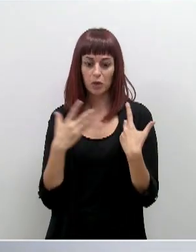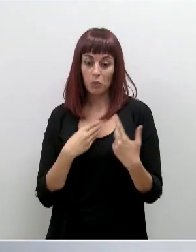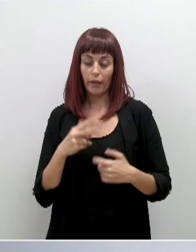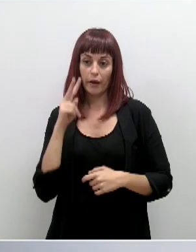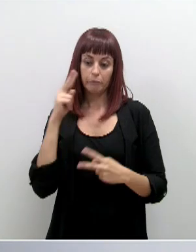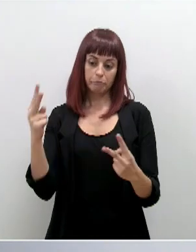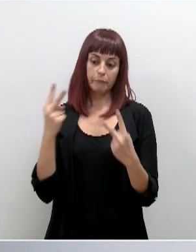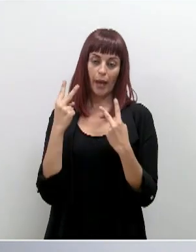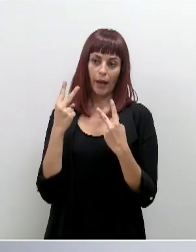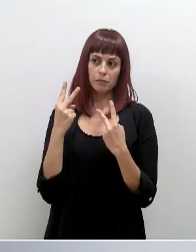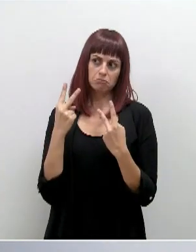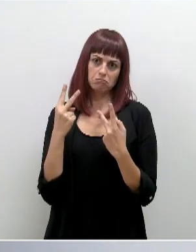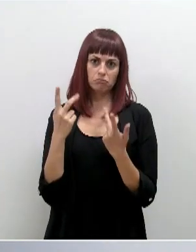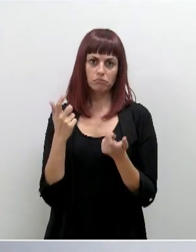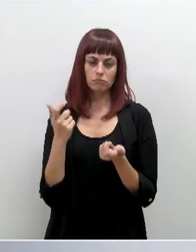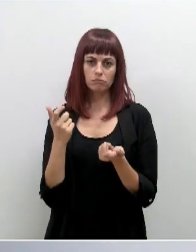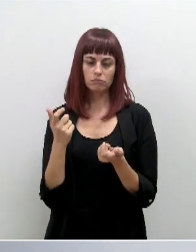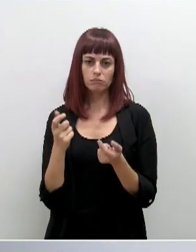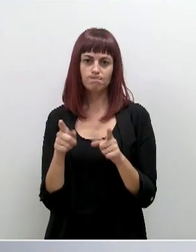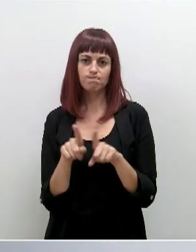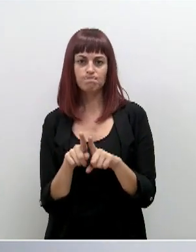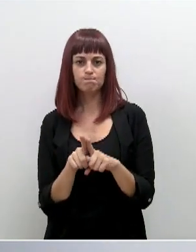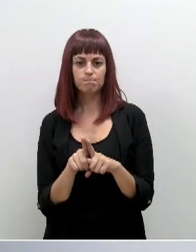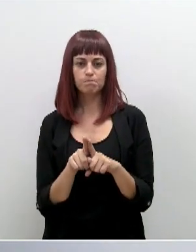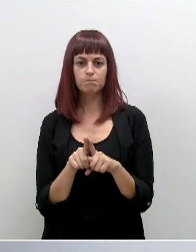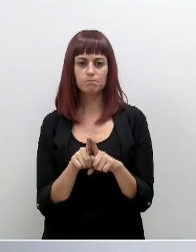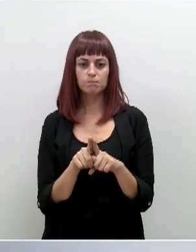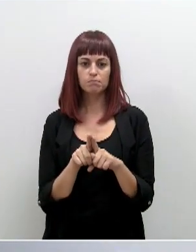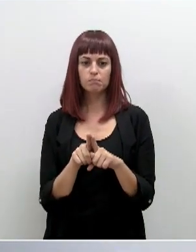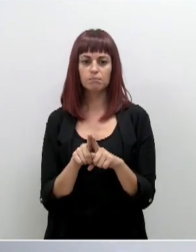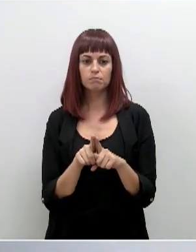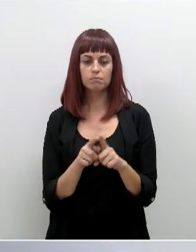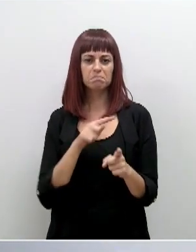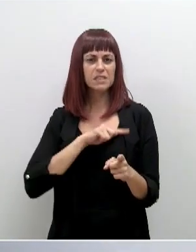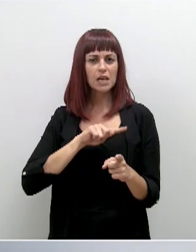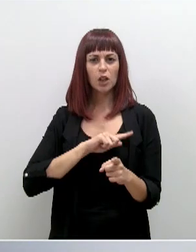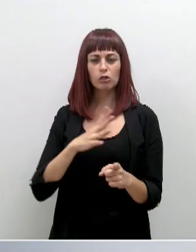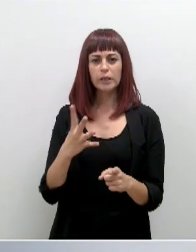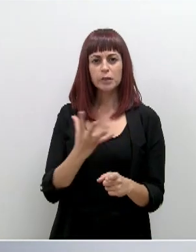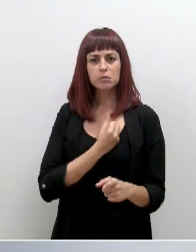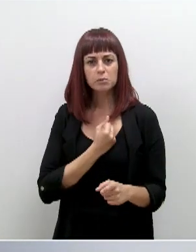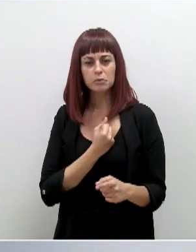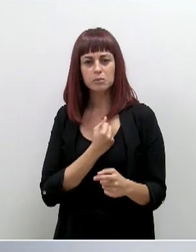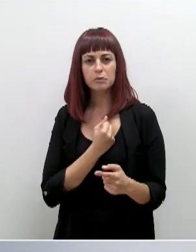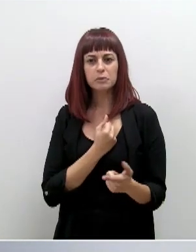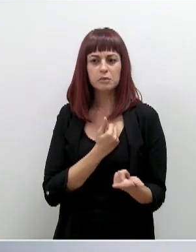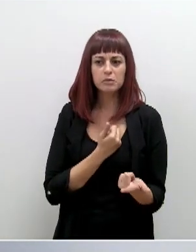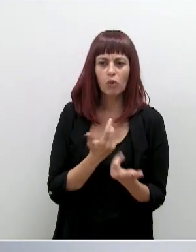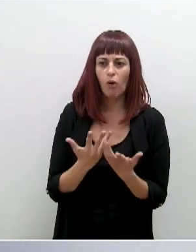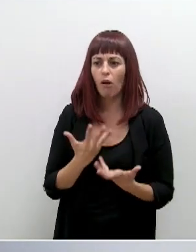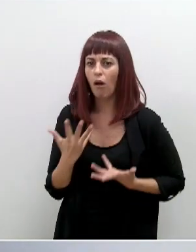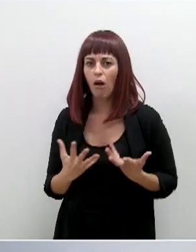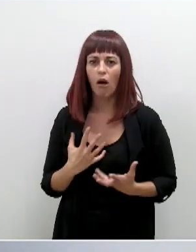o se puedan haber visto embargadas por una sensación de frustración o de desaliento.